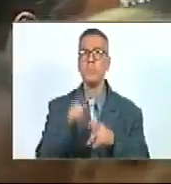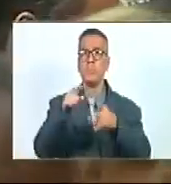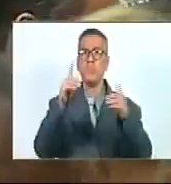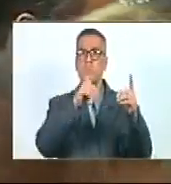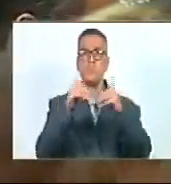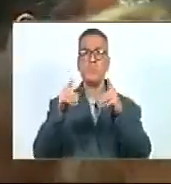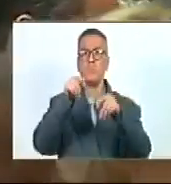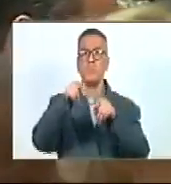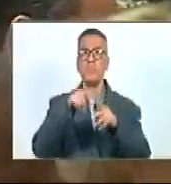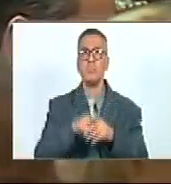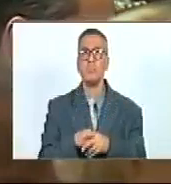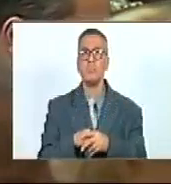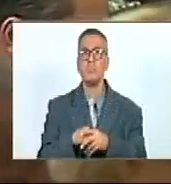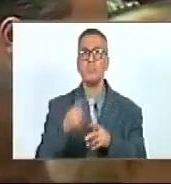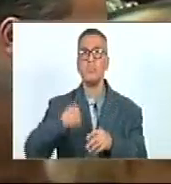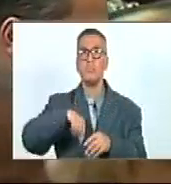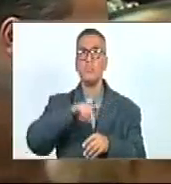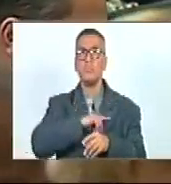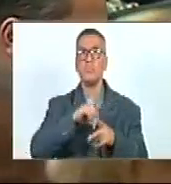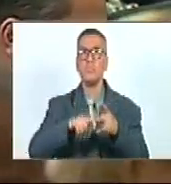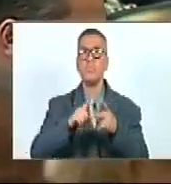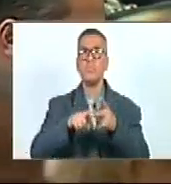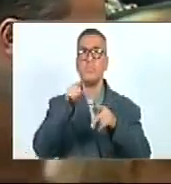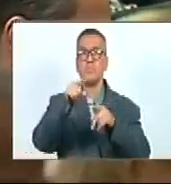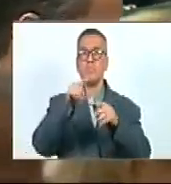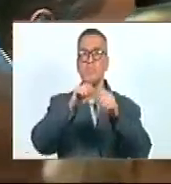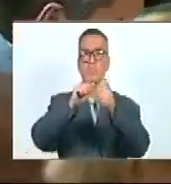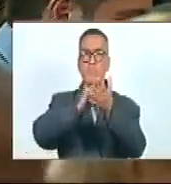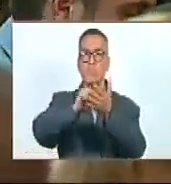debate de nuestra ley a partir de este artículo.